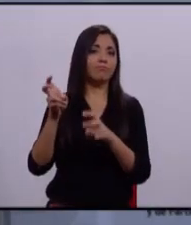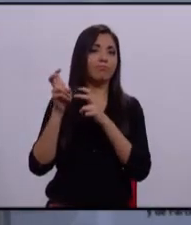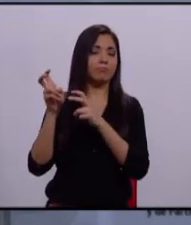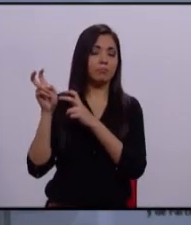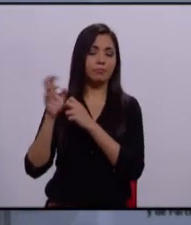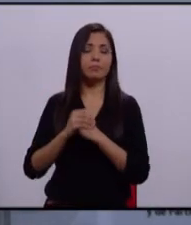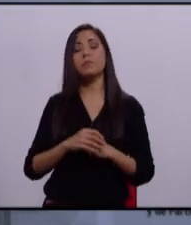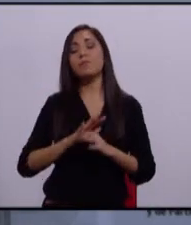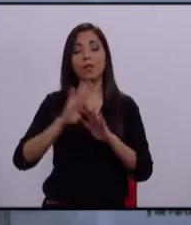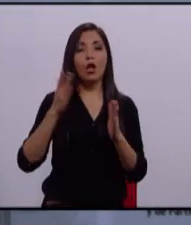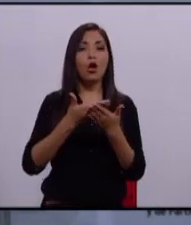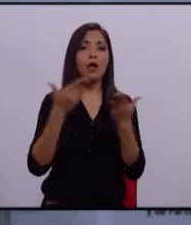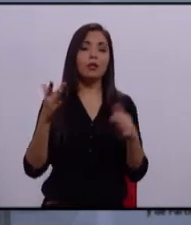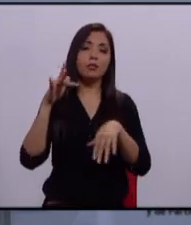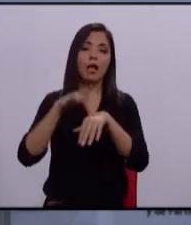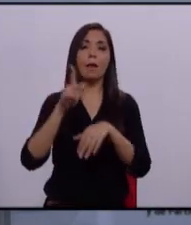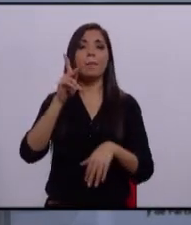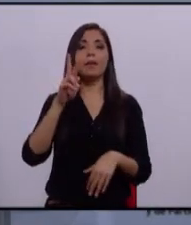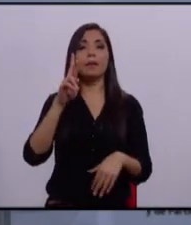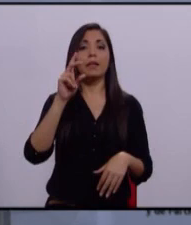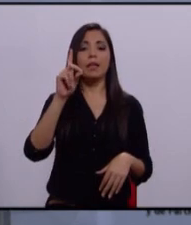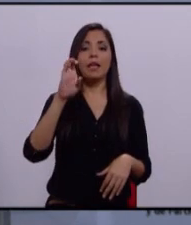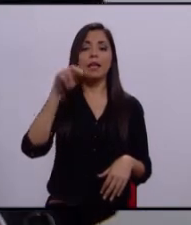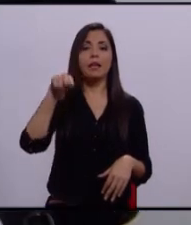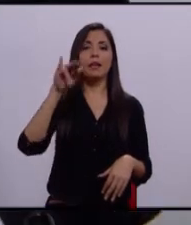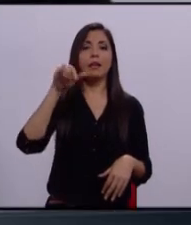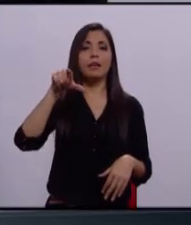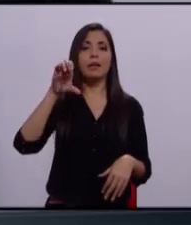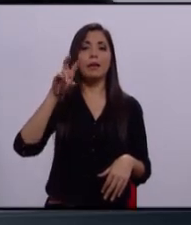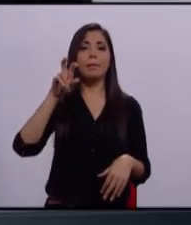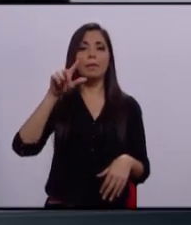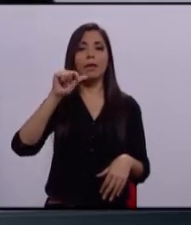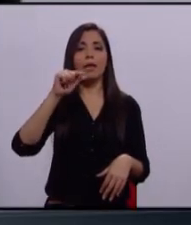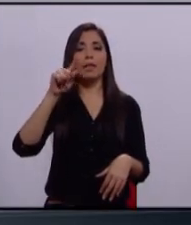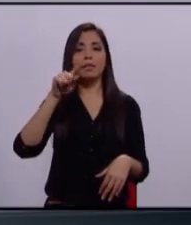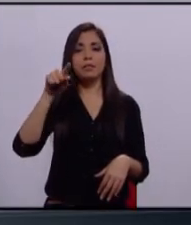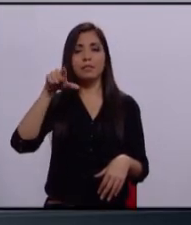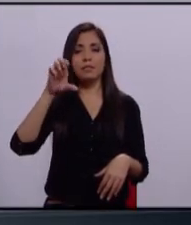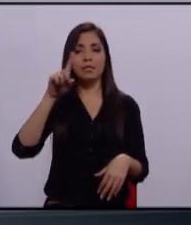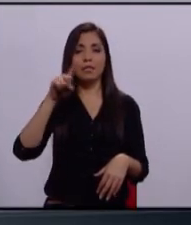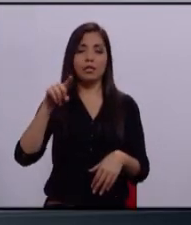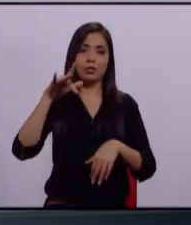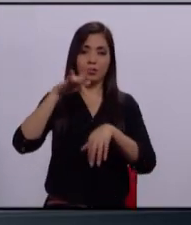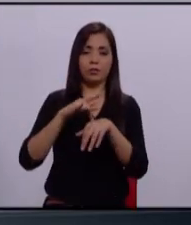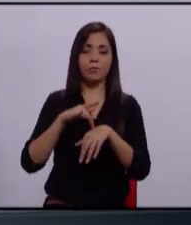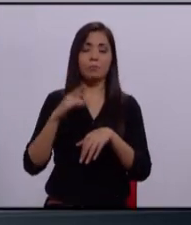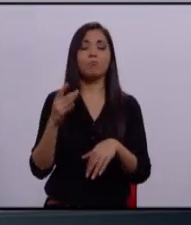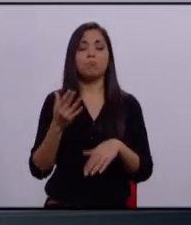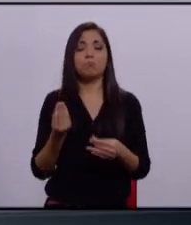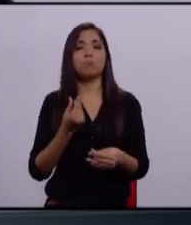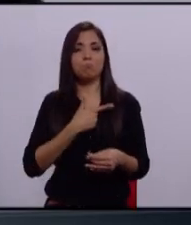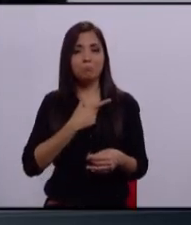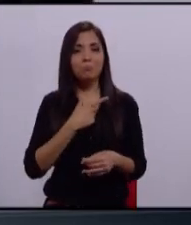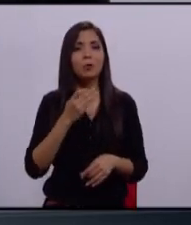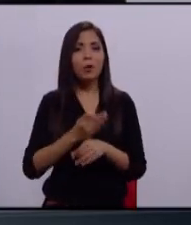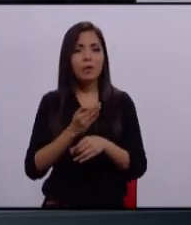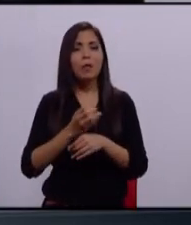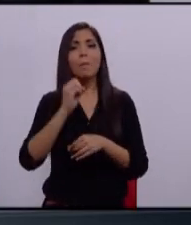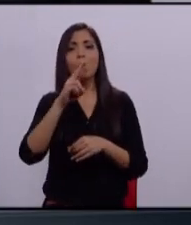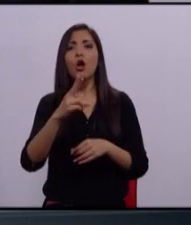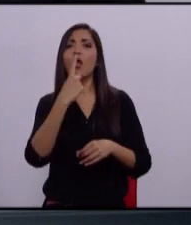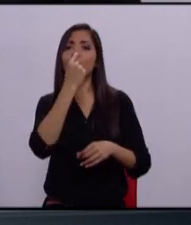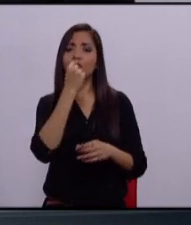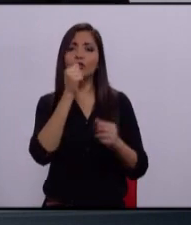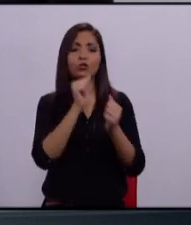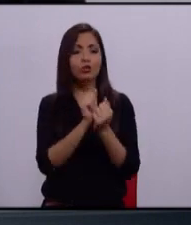Candidato del PRD, Enrique Velázquez, es su turno. Me da mucho gusto que estén incorporando la propuesta de policía de proximidad.